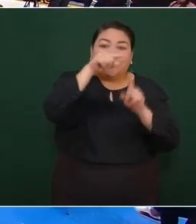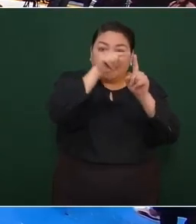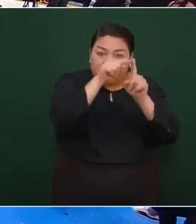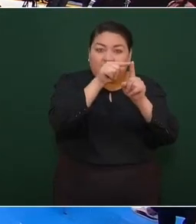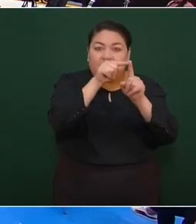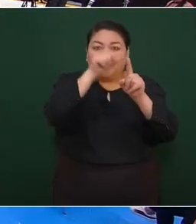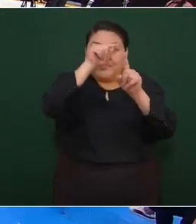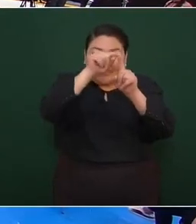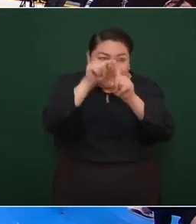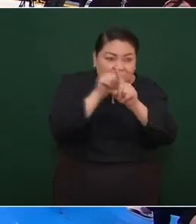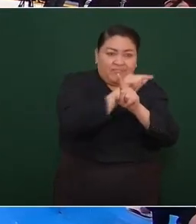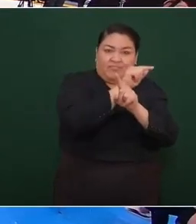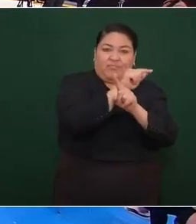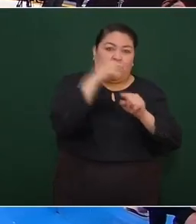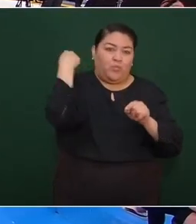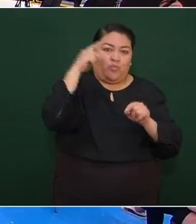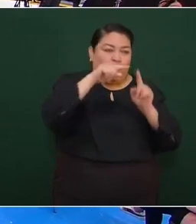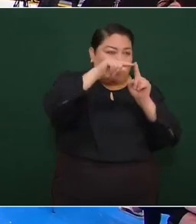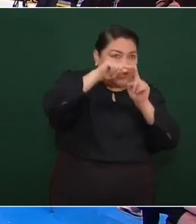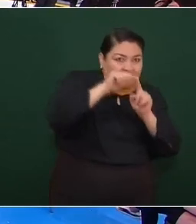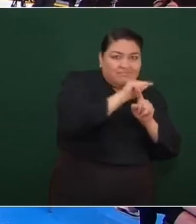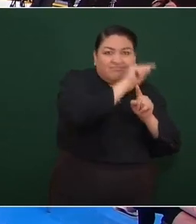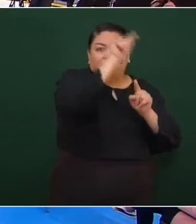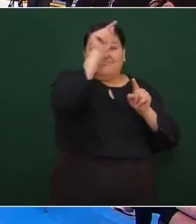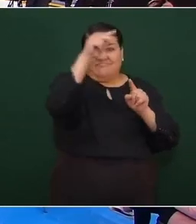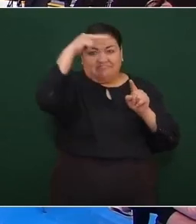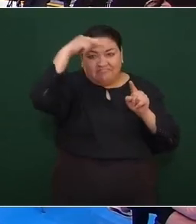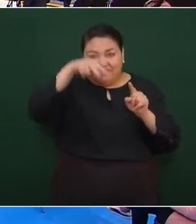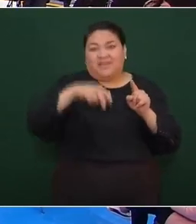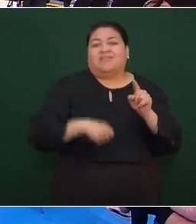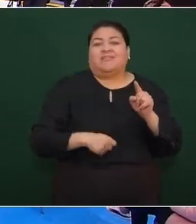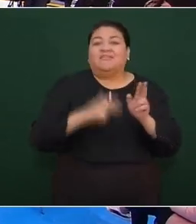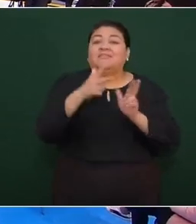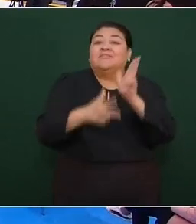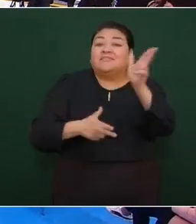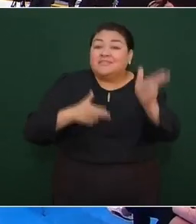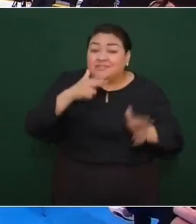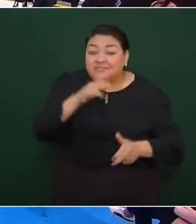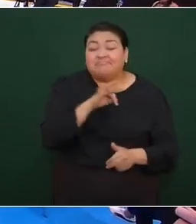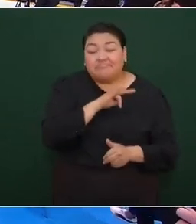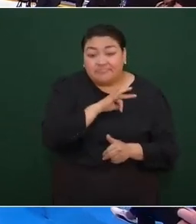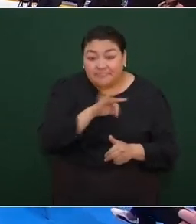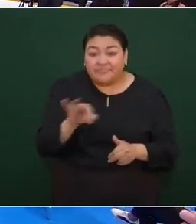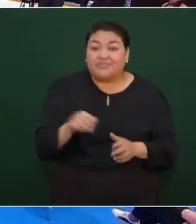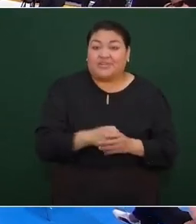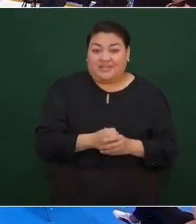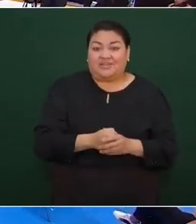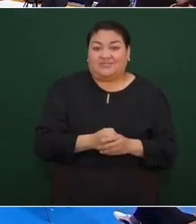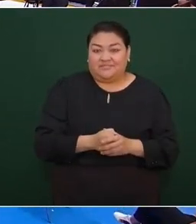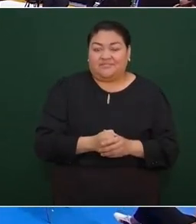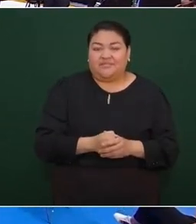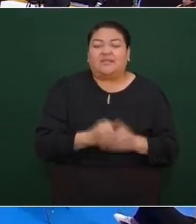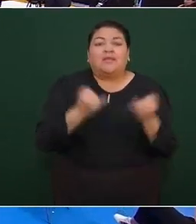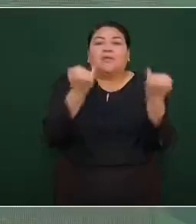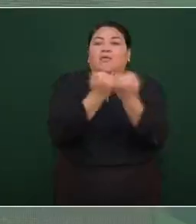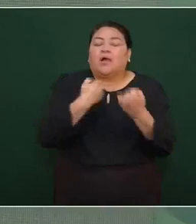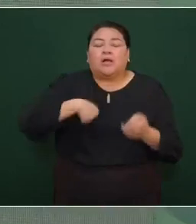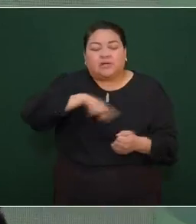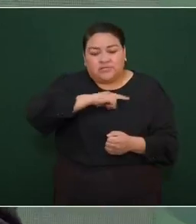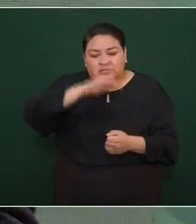Puebla México incluso pensar